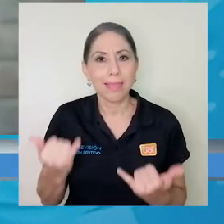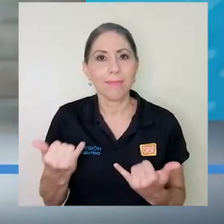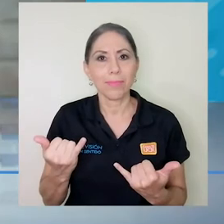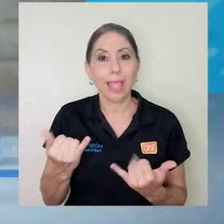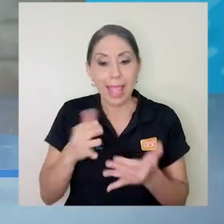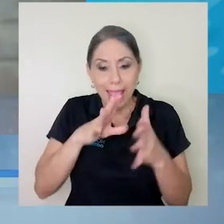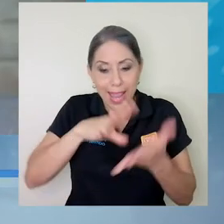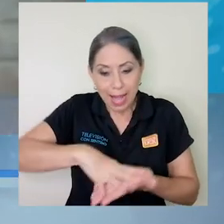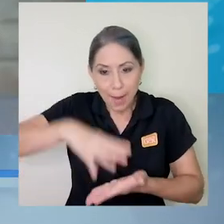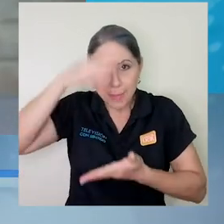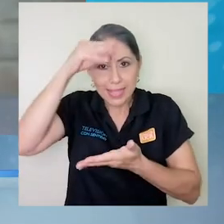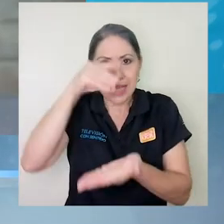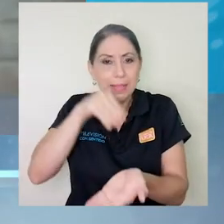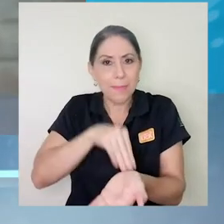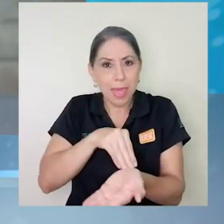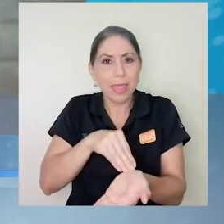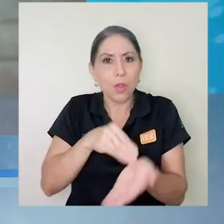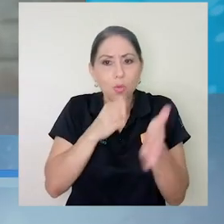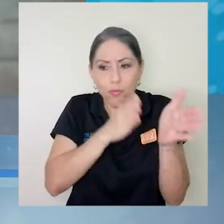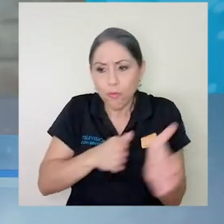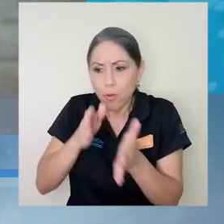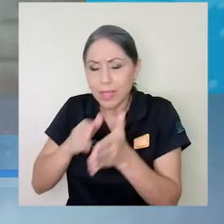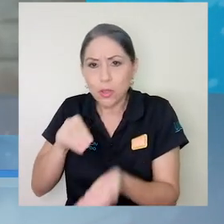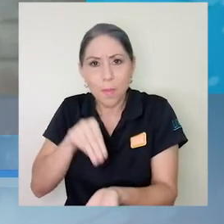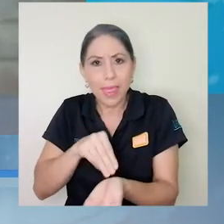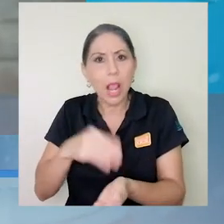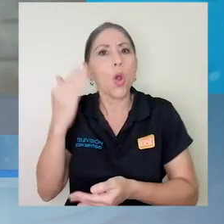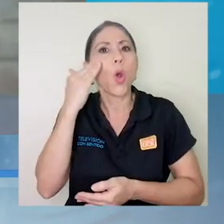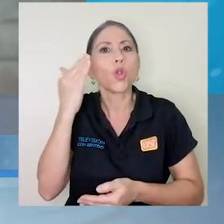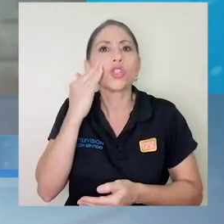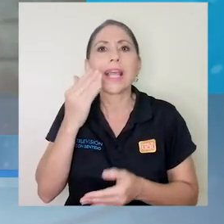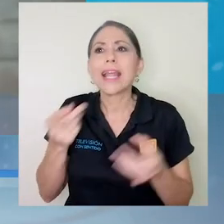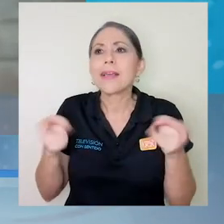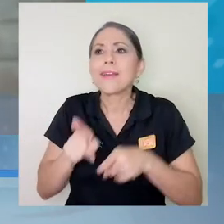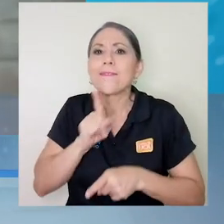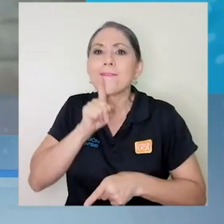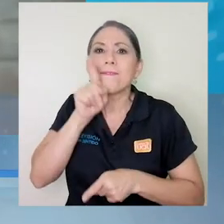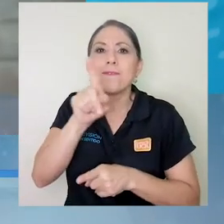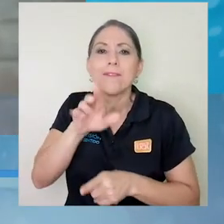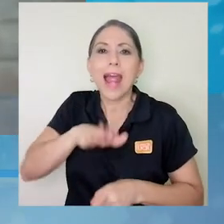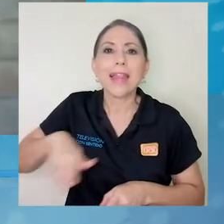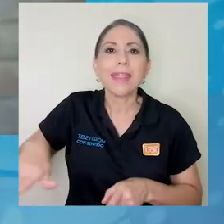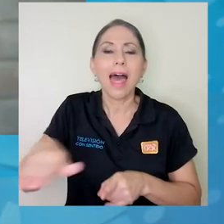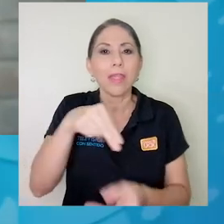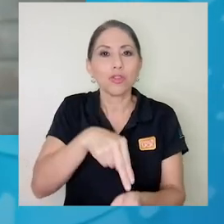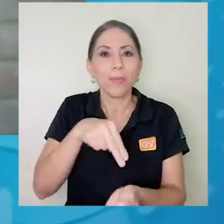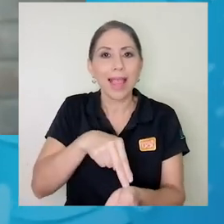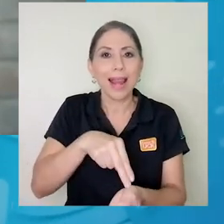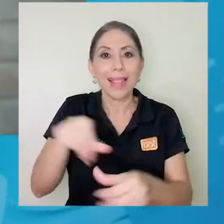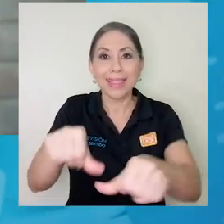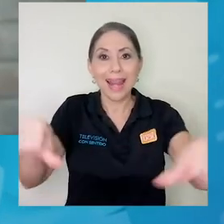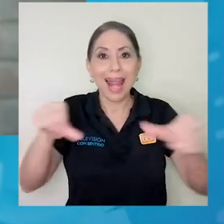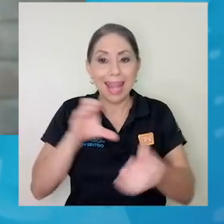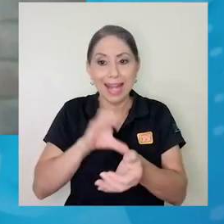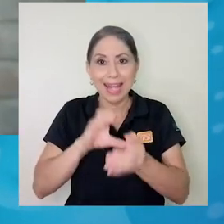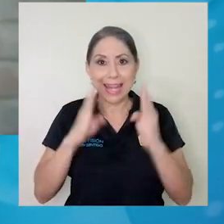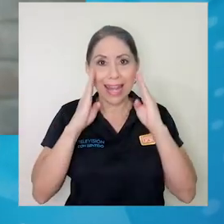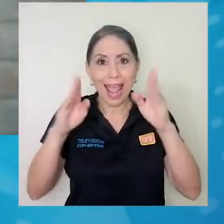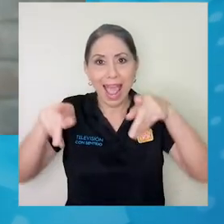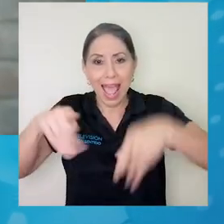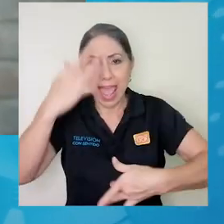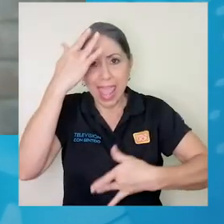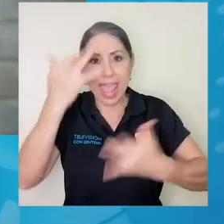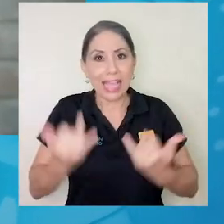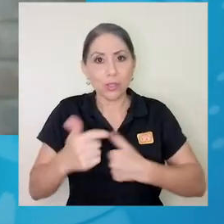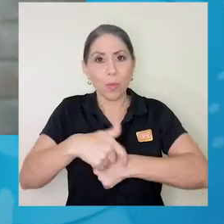la formación médica conocer la realidad del hospital, del área clínica en estos momentos. Y esa es una solicitud